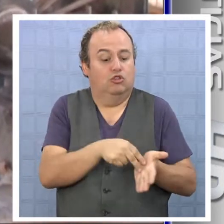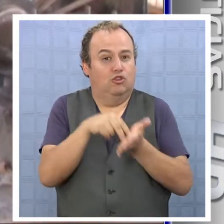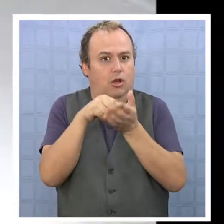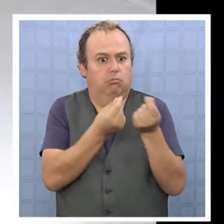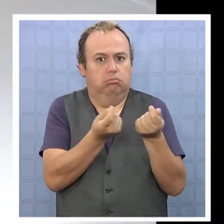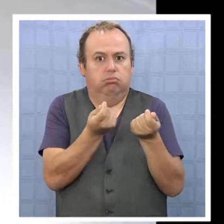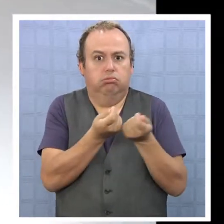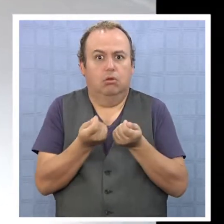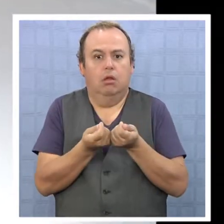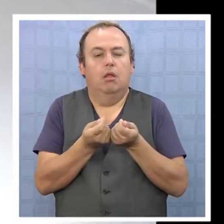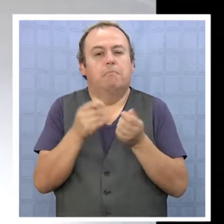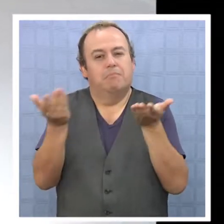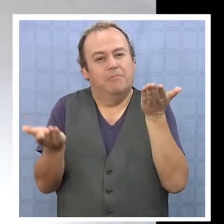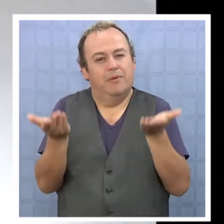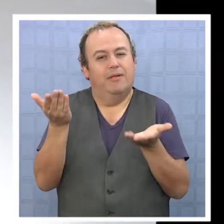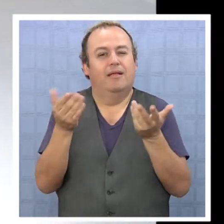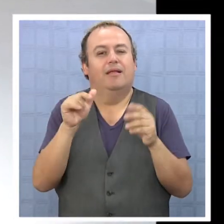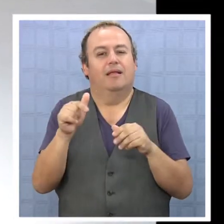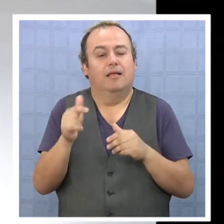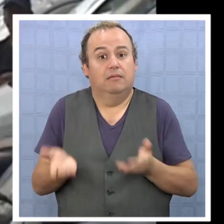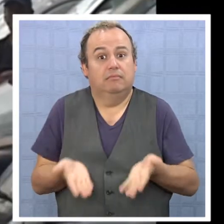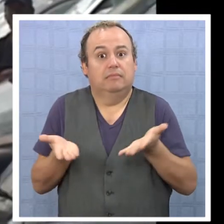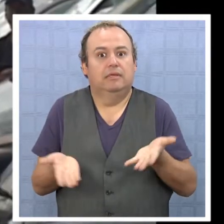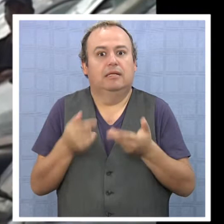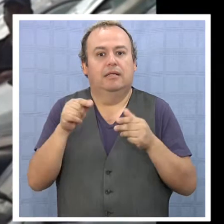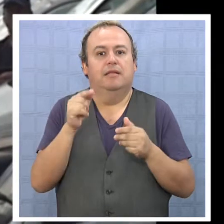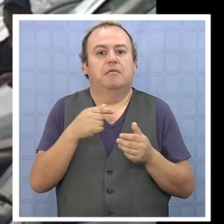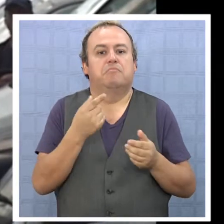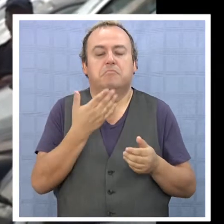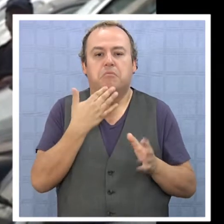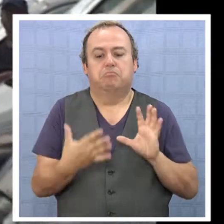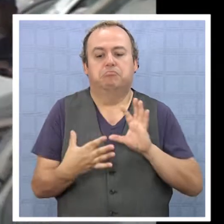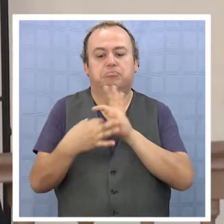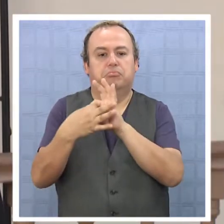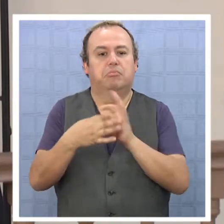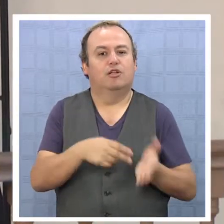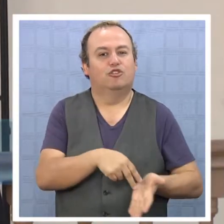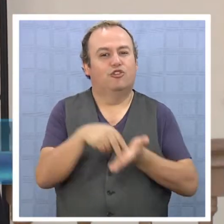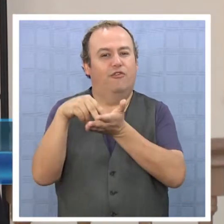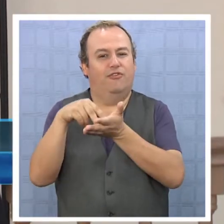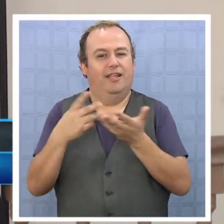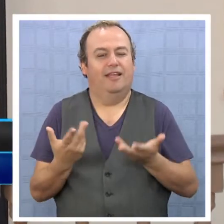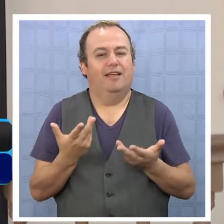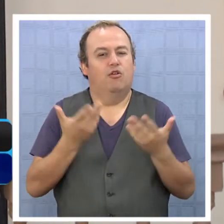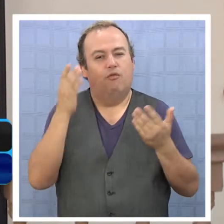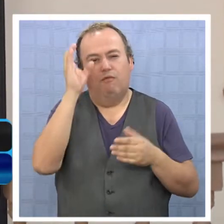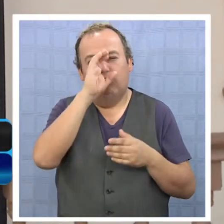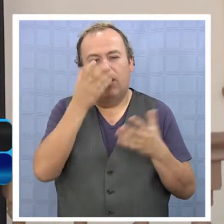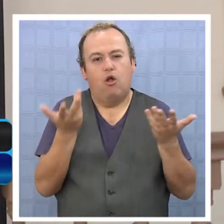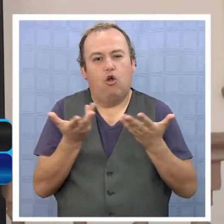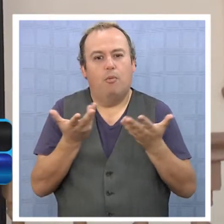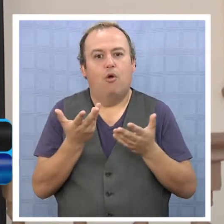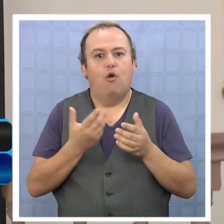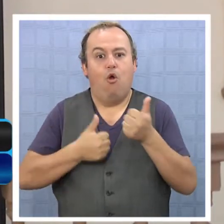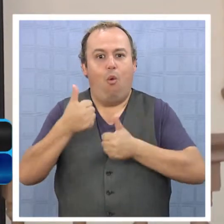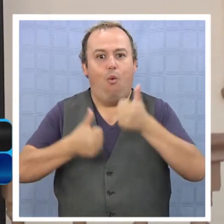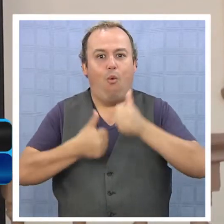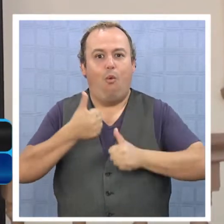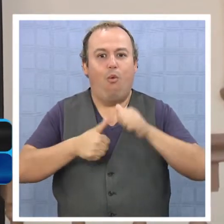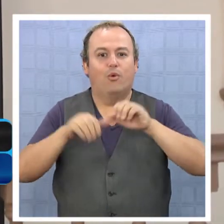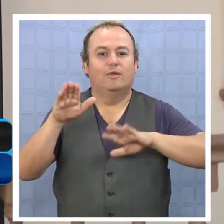franca, lo que motivó la participación de este organismo. La importancia es tratar de mantener vivo lo que fue